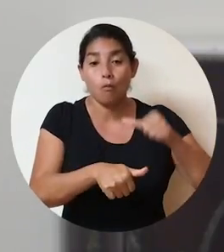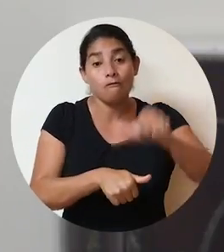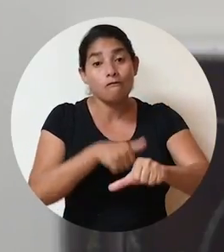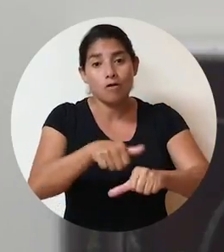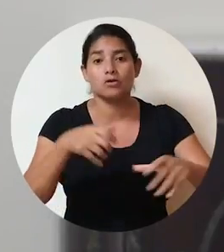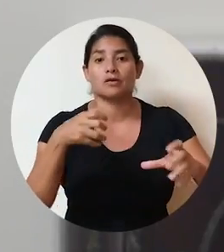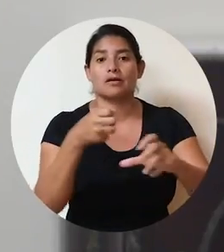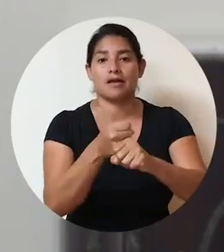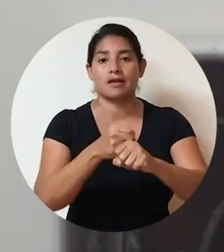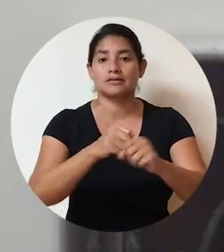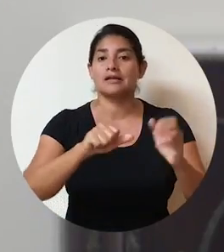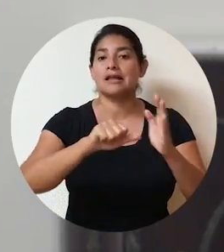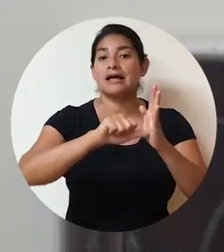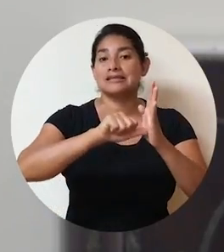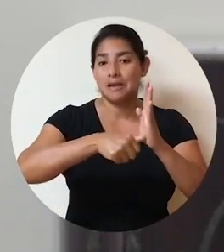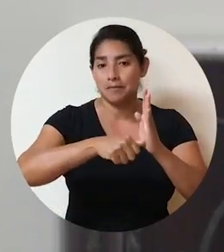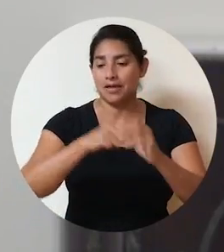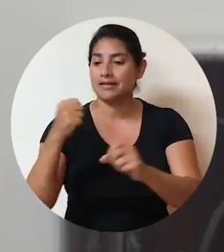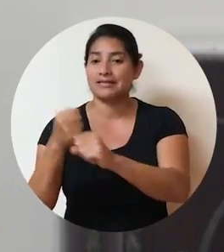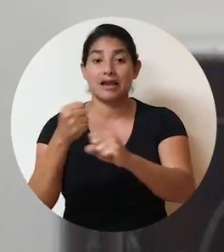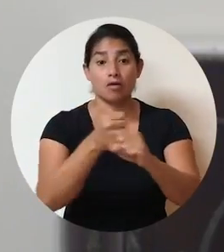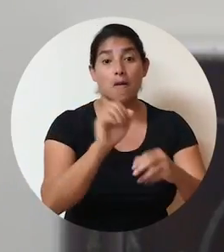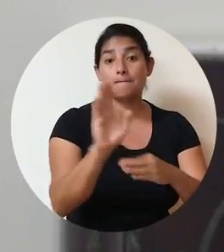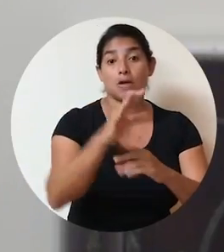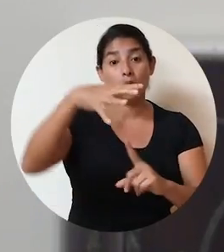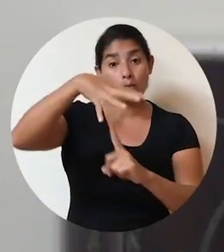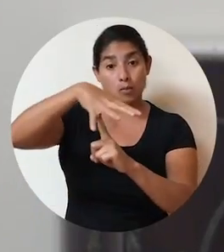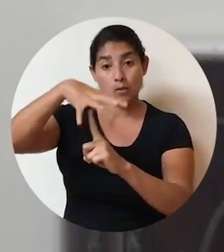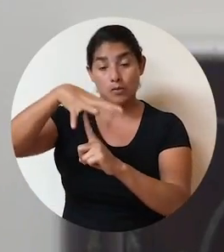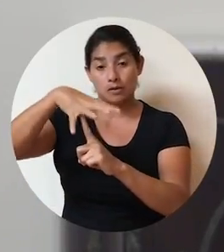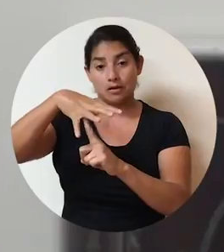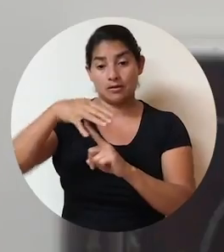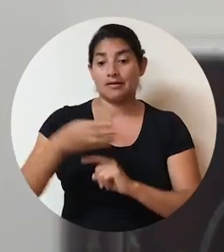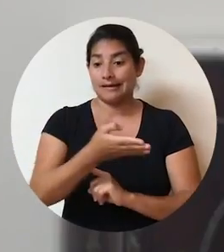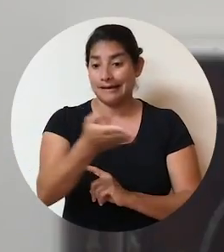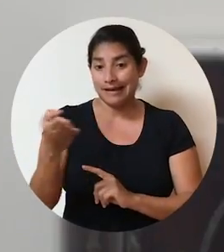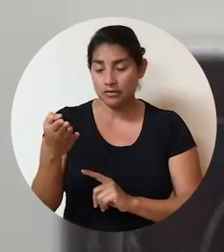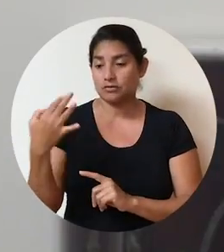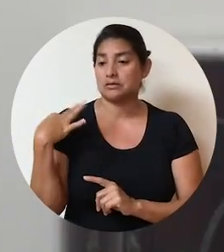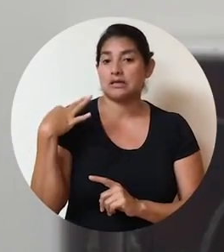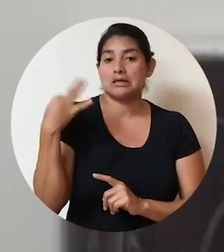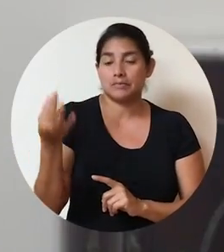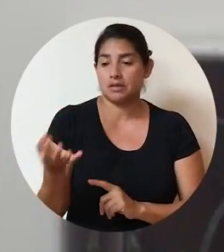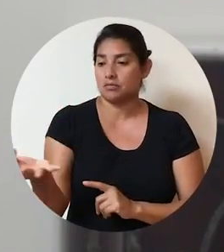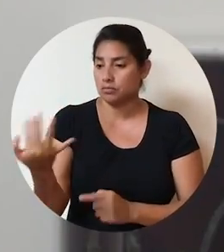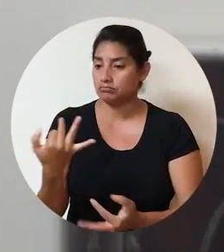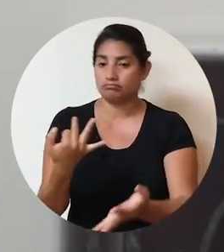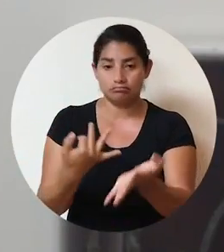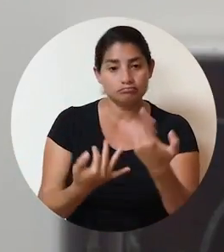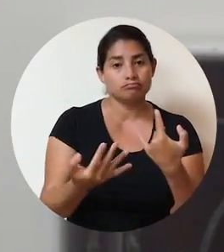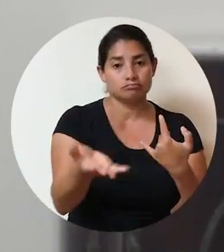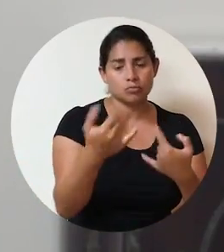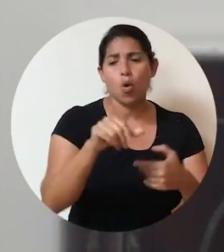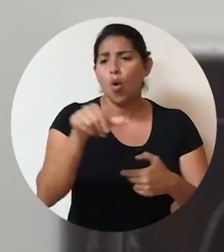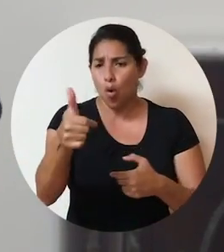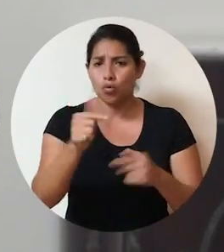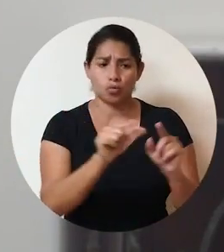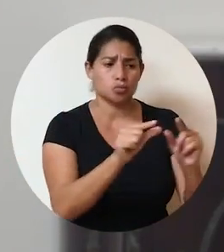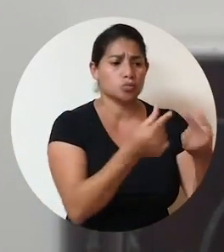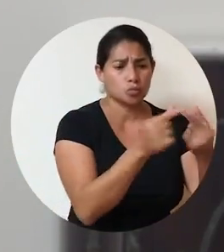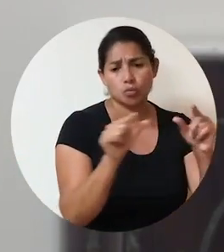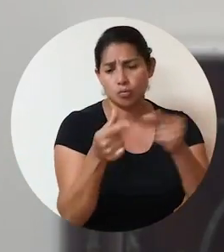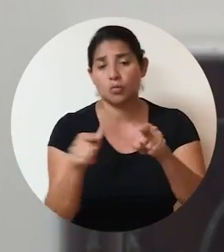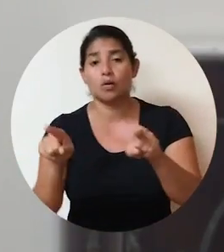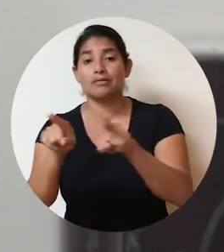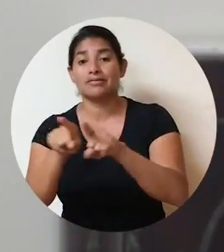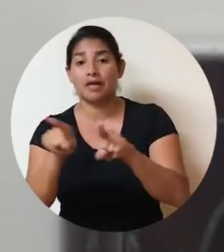esfuerzo que está haciendo la Asamblea de Trabajadores del Banco Popular. Los invitamos a ellos y a ellas y a